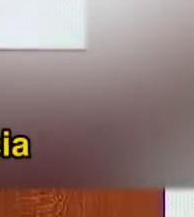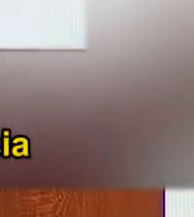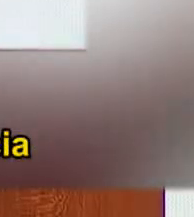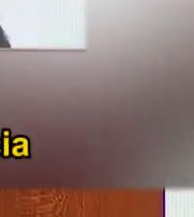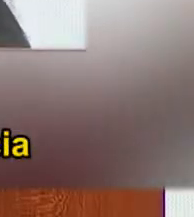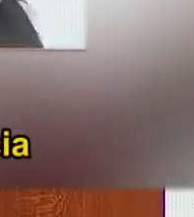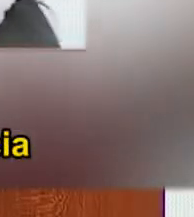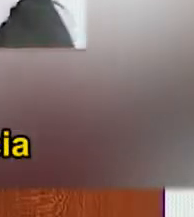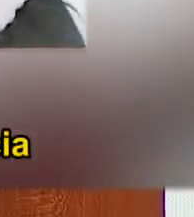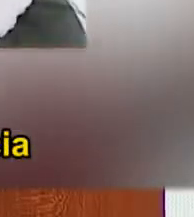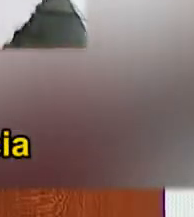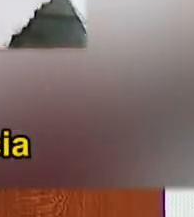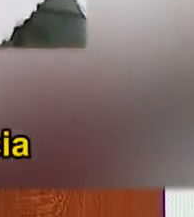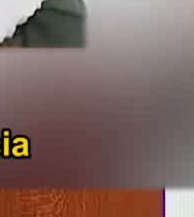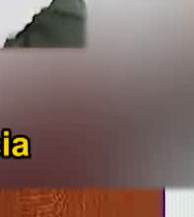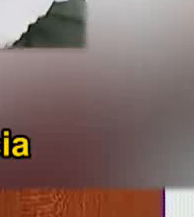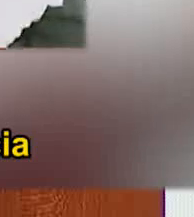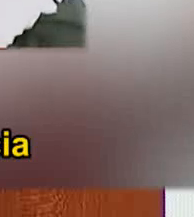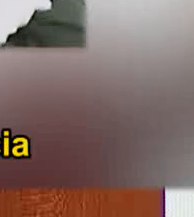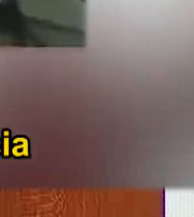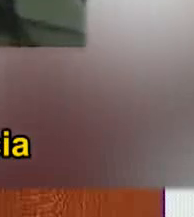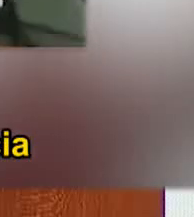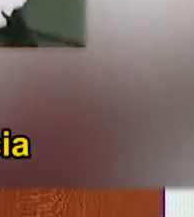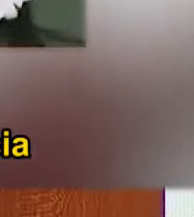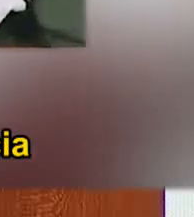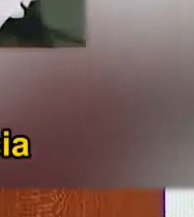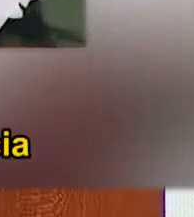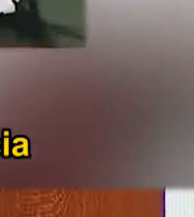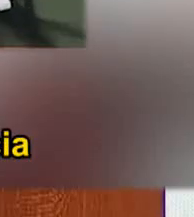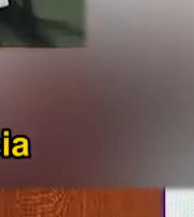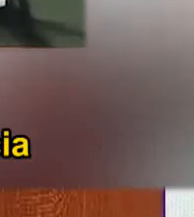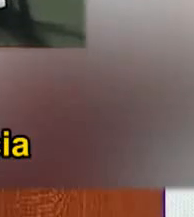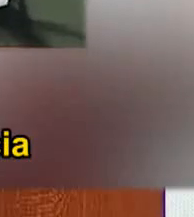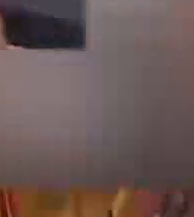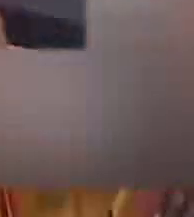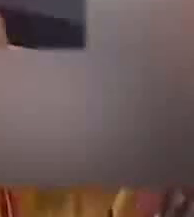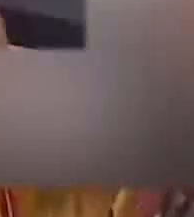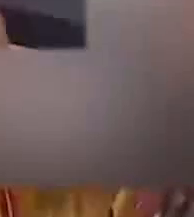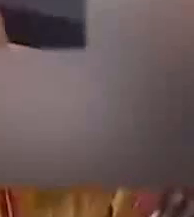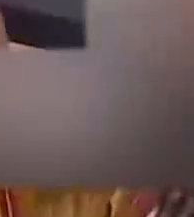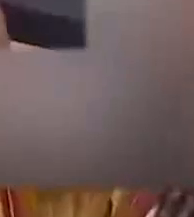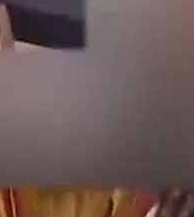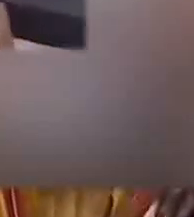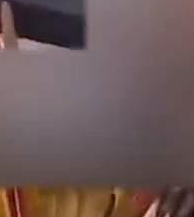Congreso Nacional, no va a destruir nuestra democracia.